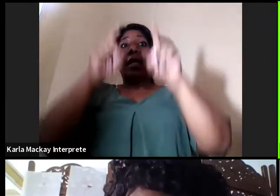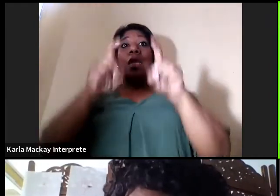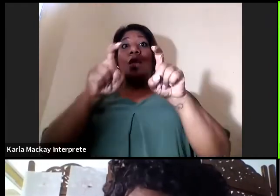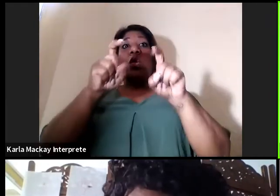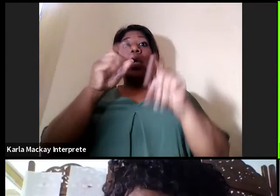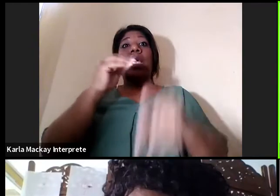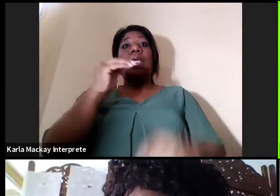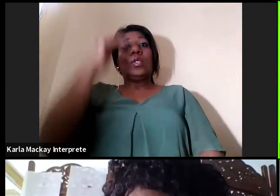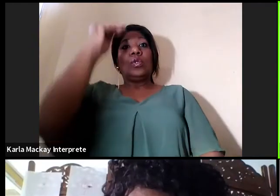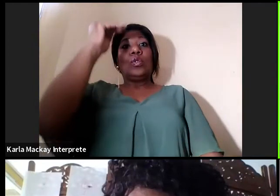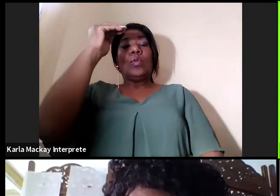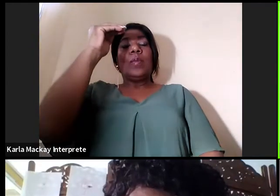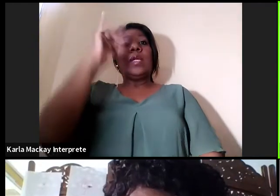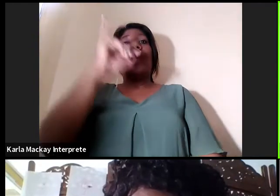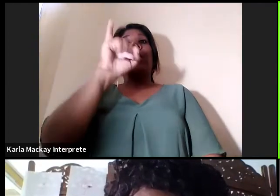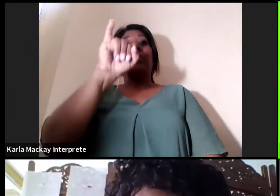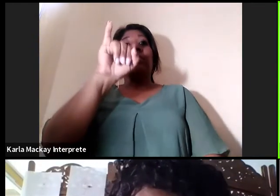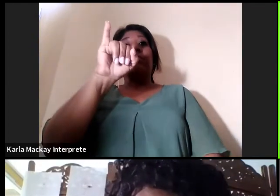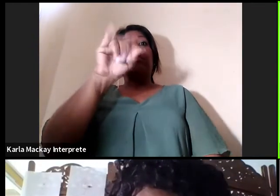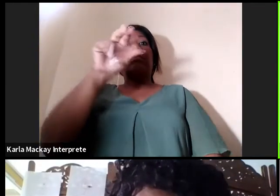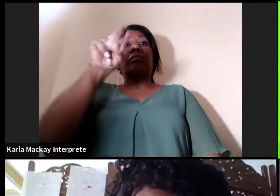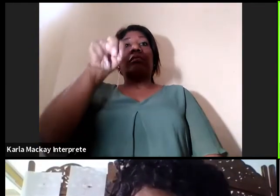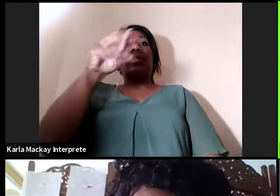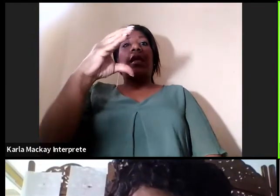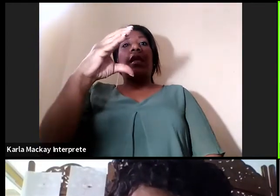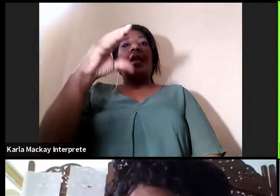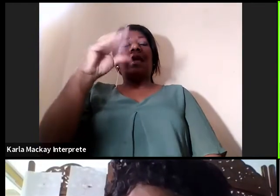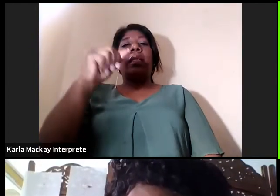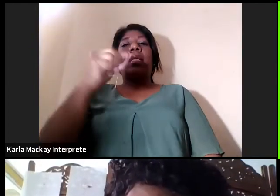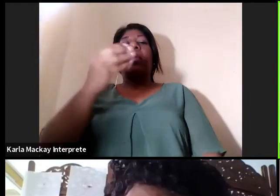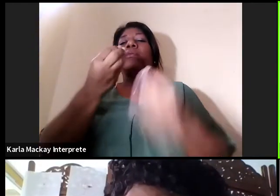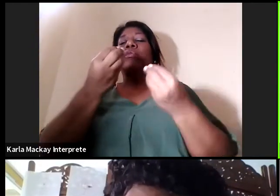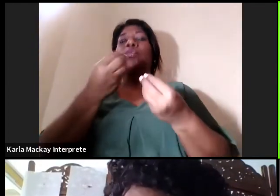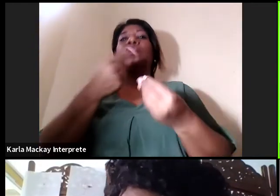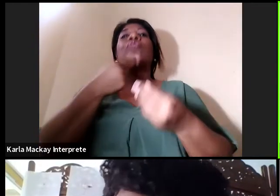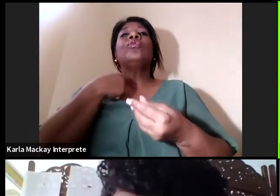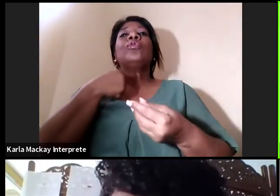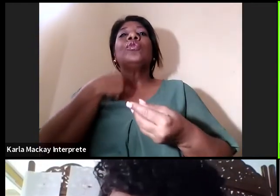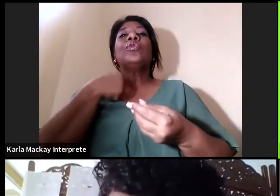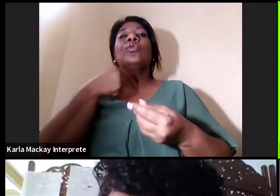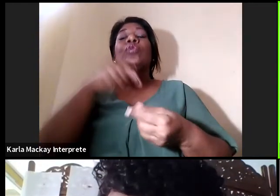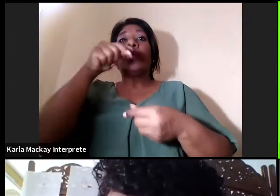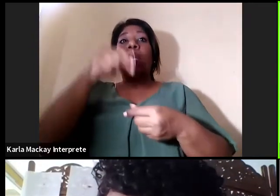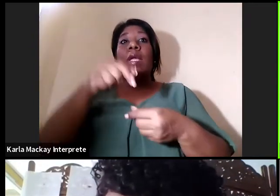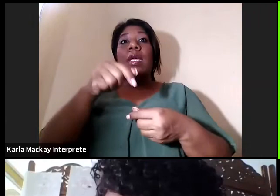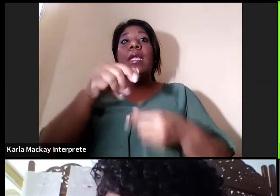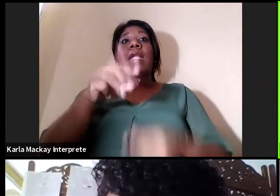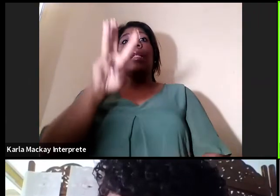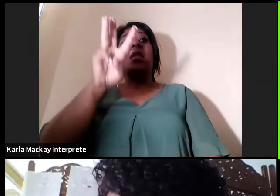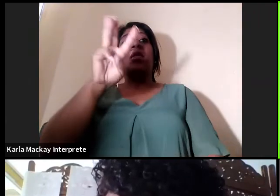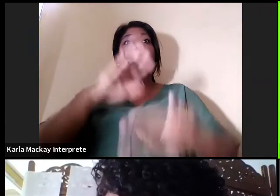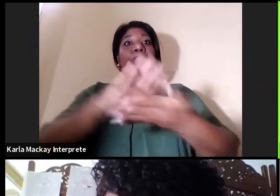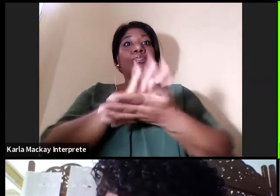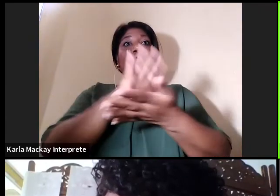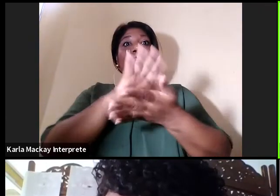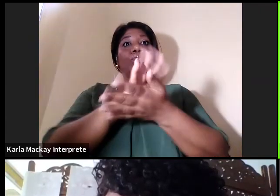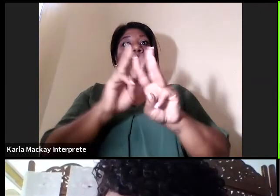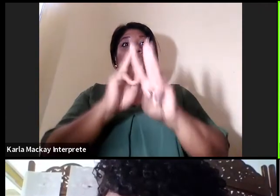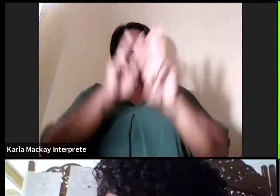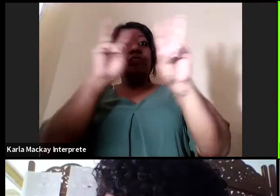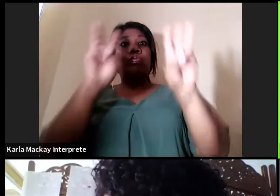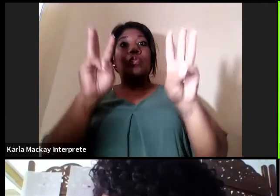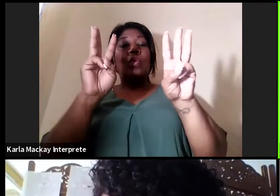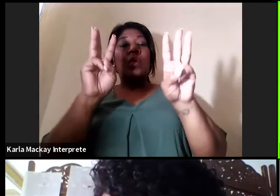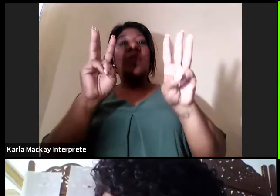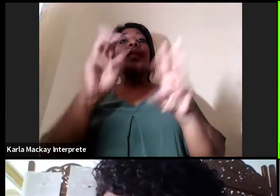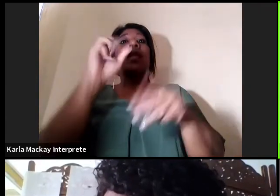Inca. Es un placer de verdad tenerlos a todos con nosotros en este webinar, que es un webinar de la serie que